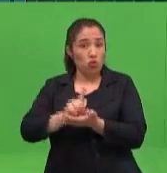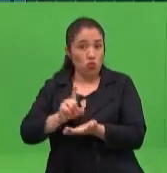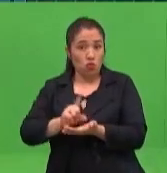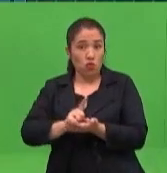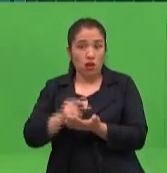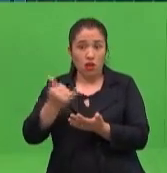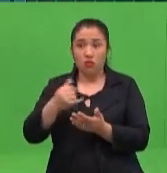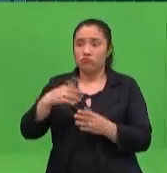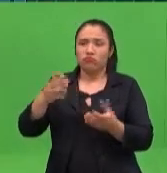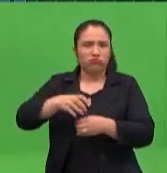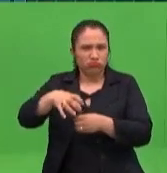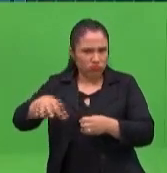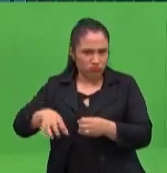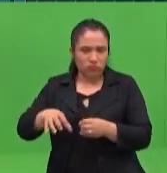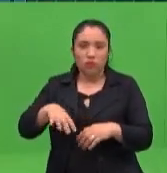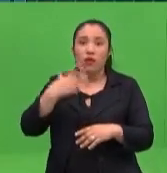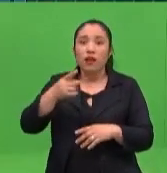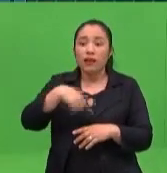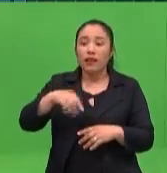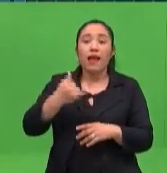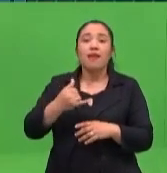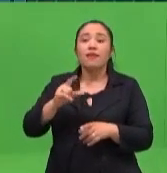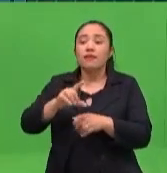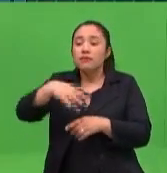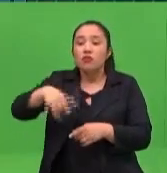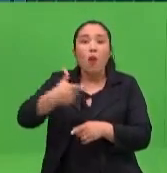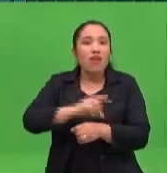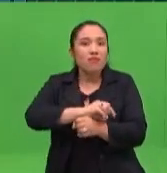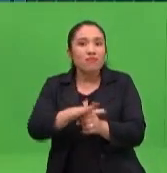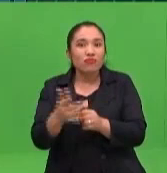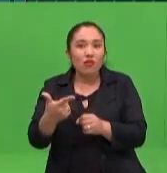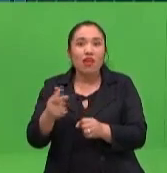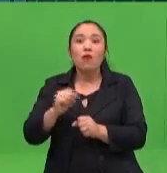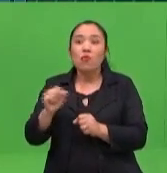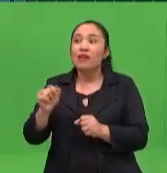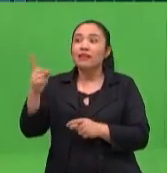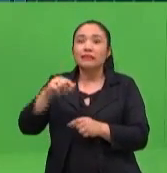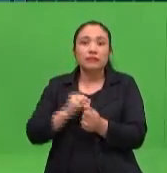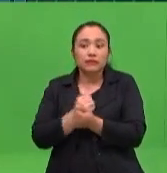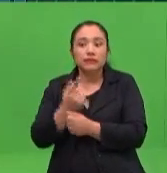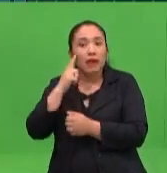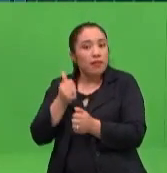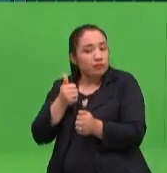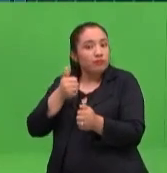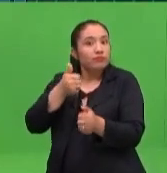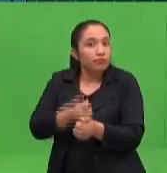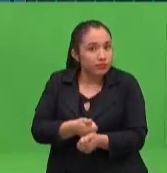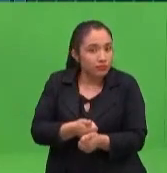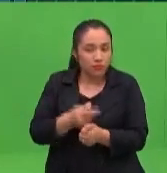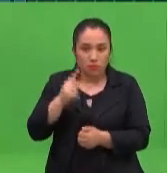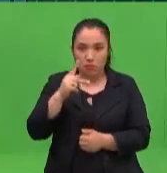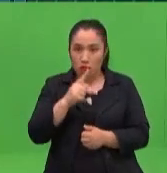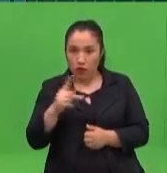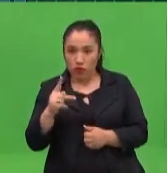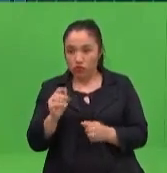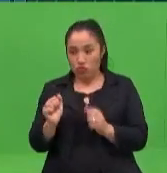a tratar de acercarse a las familias para poder compartir un poco, ¿verdad? O sea, el profesional, el docente o el